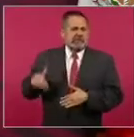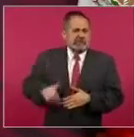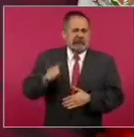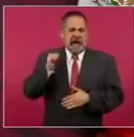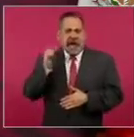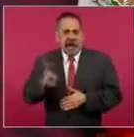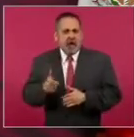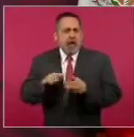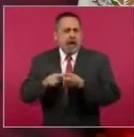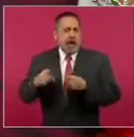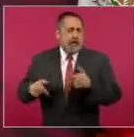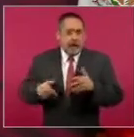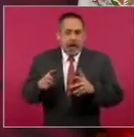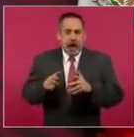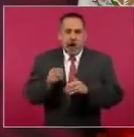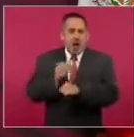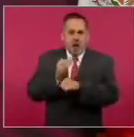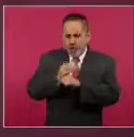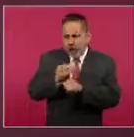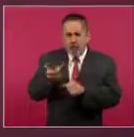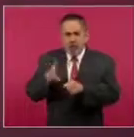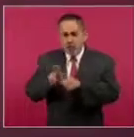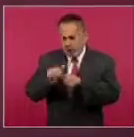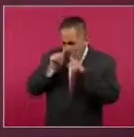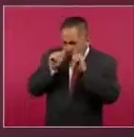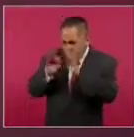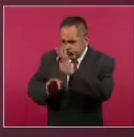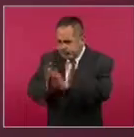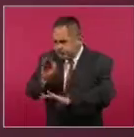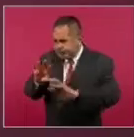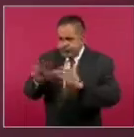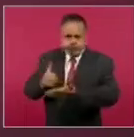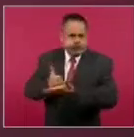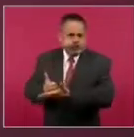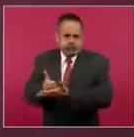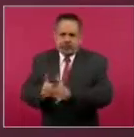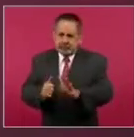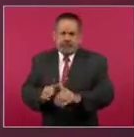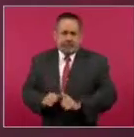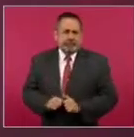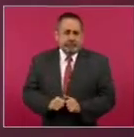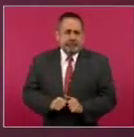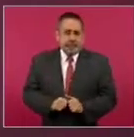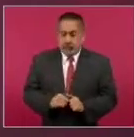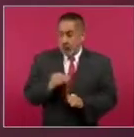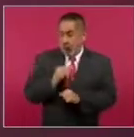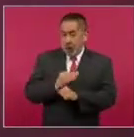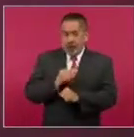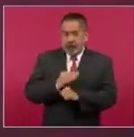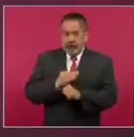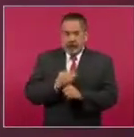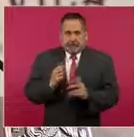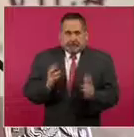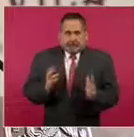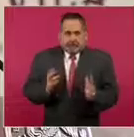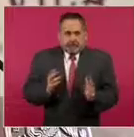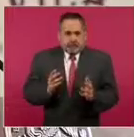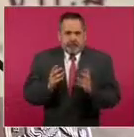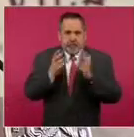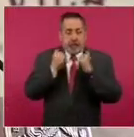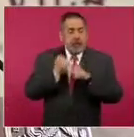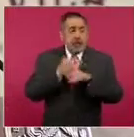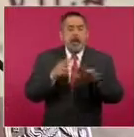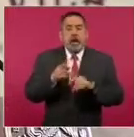tanto civiles como militares. Asimismo, hasta el momento no se tiene información de ningún